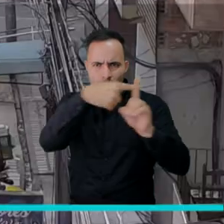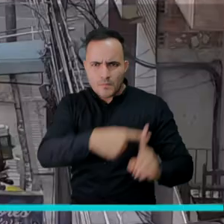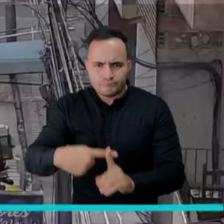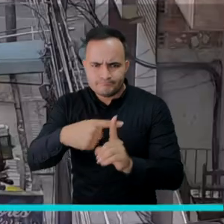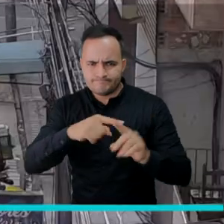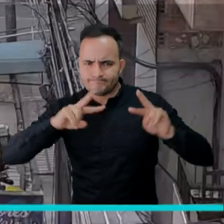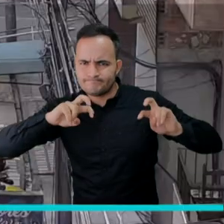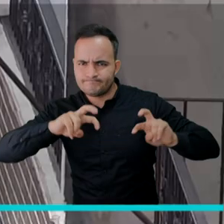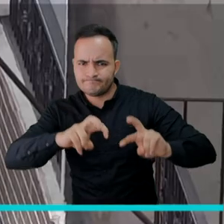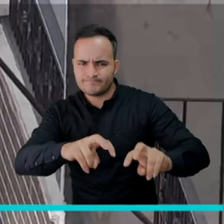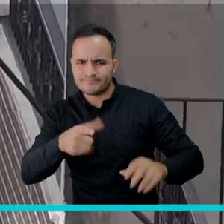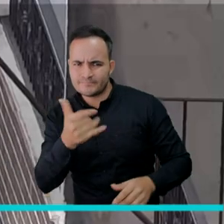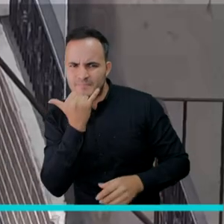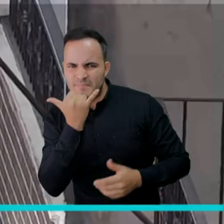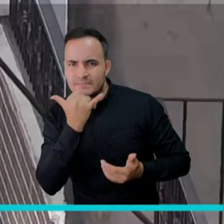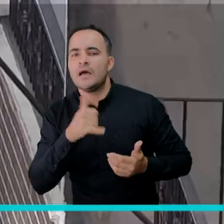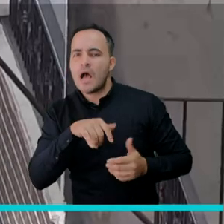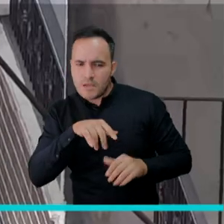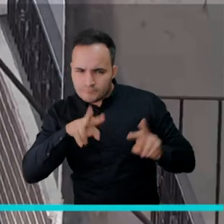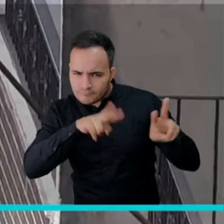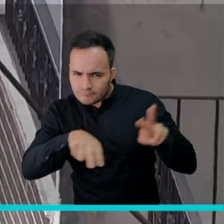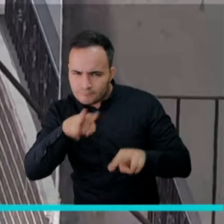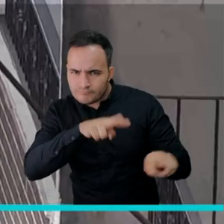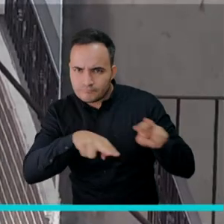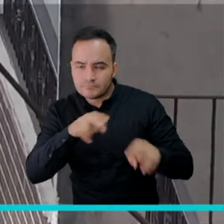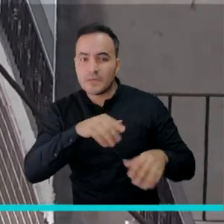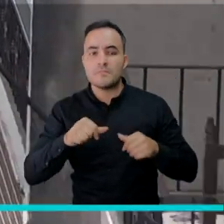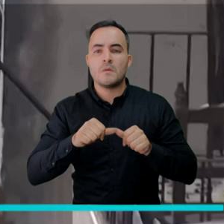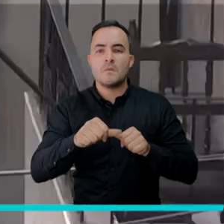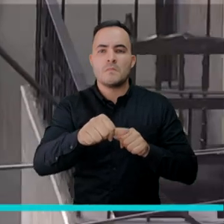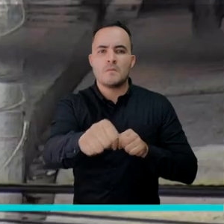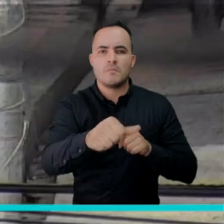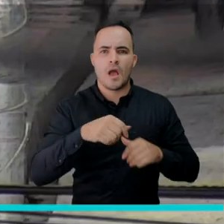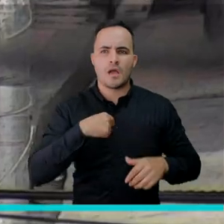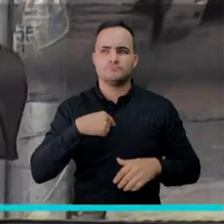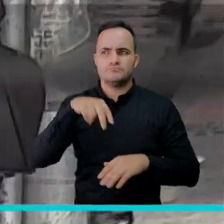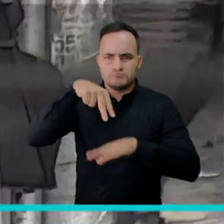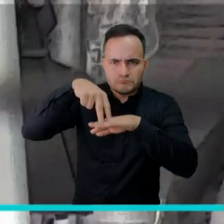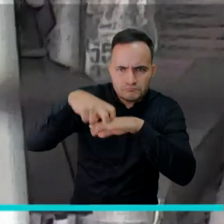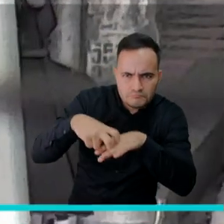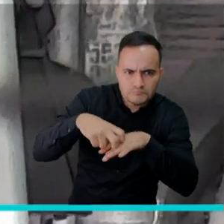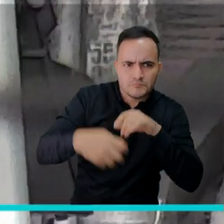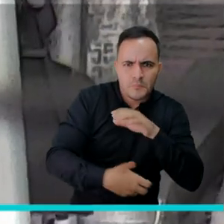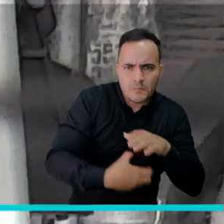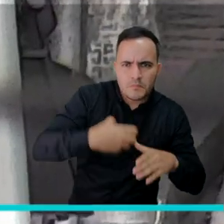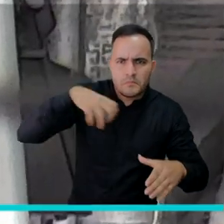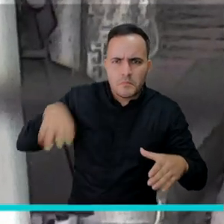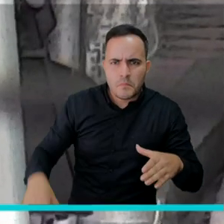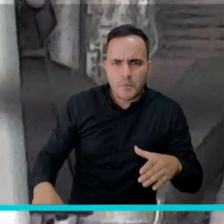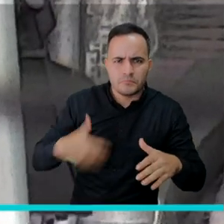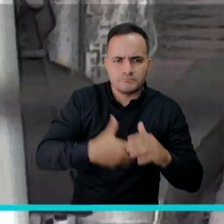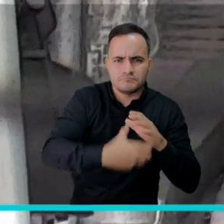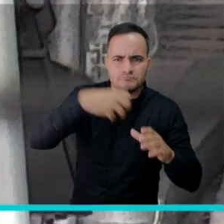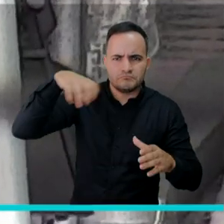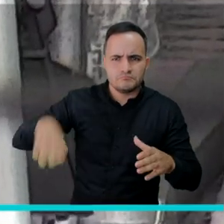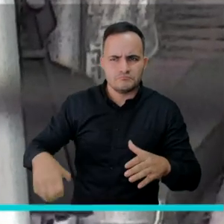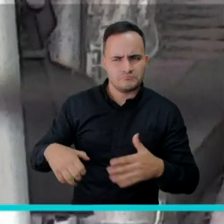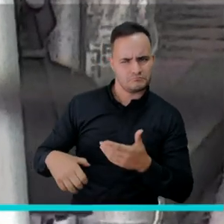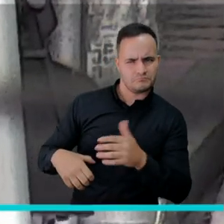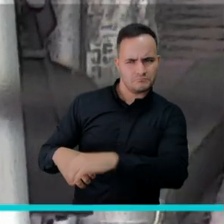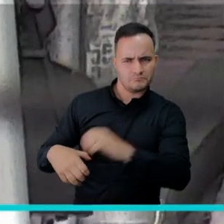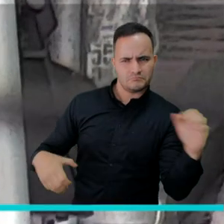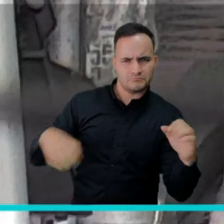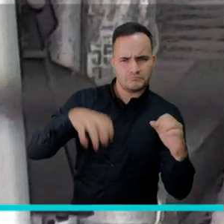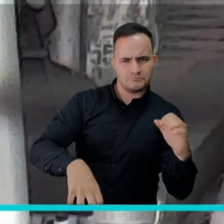a hacer seguimiento del sujeto que lo recibió, quien luego de caminar unos metros, se agacha, saca una cantidad considerable y guarda lo que le